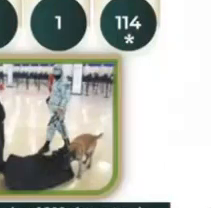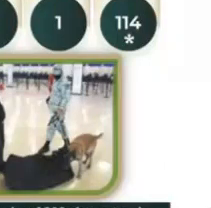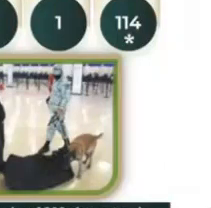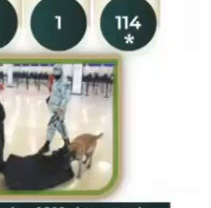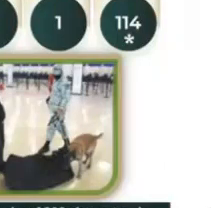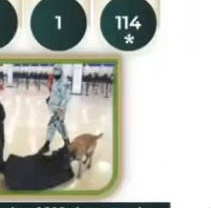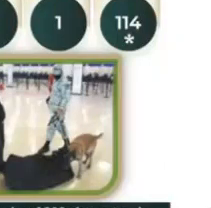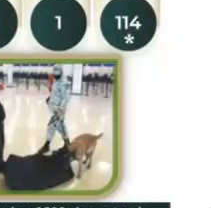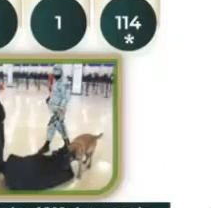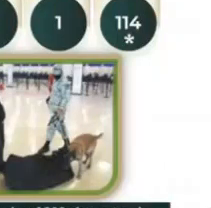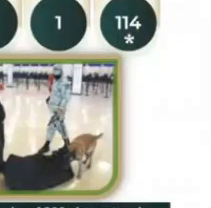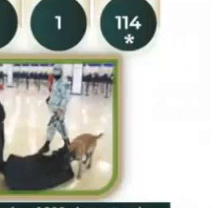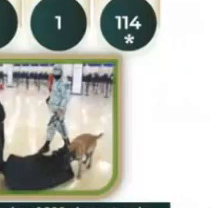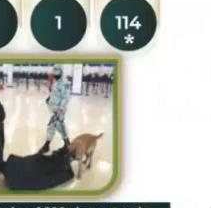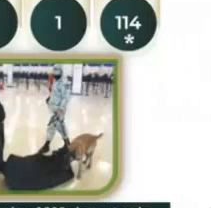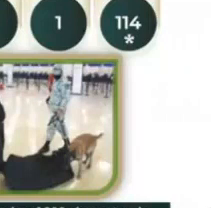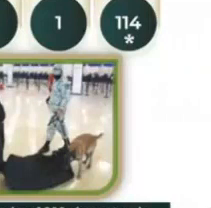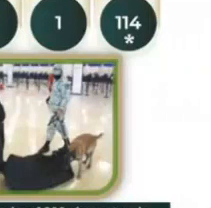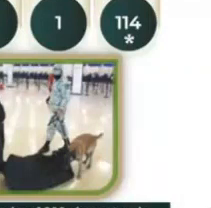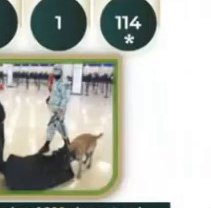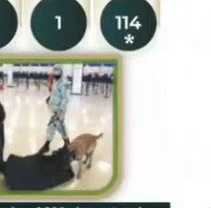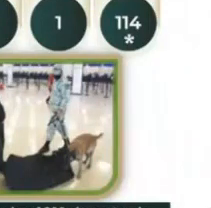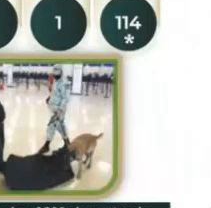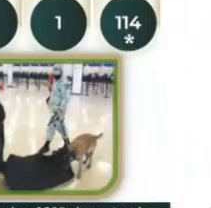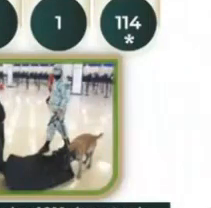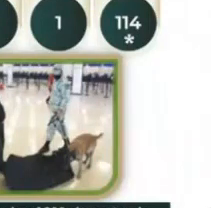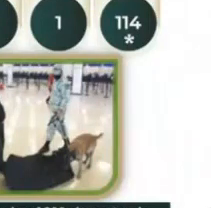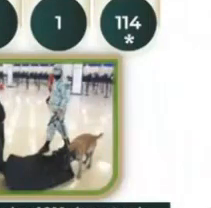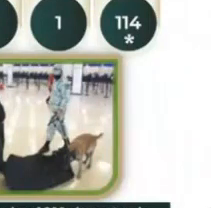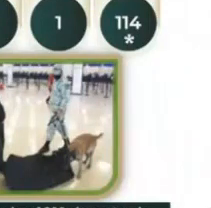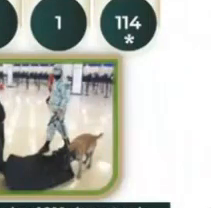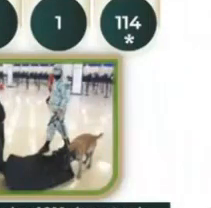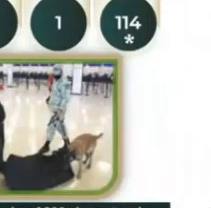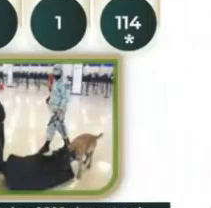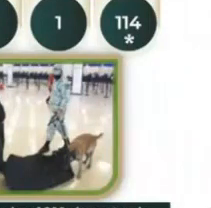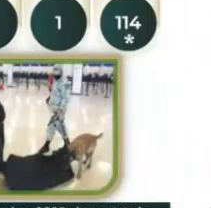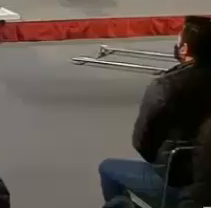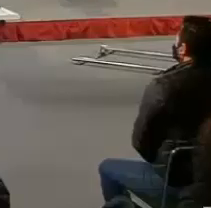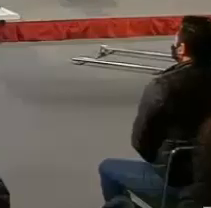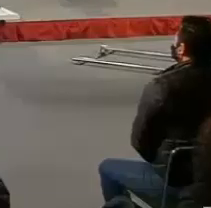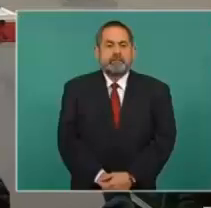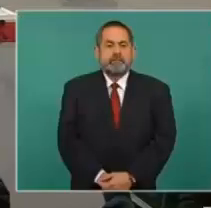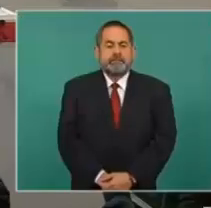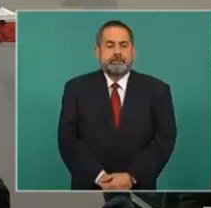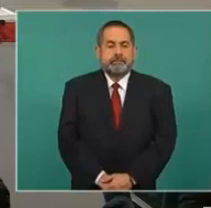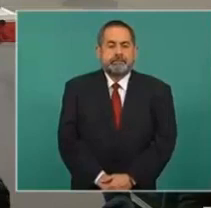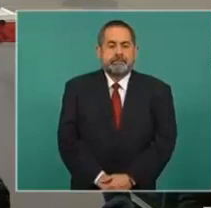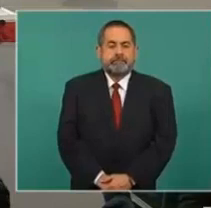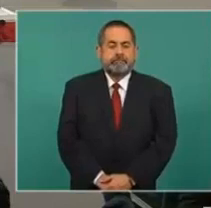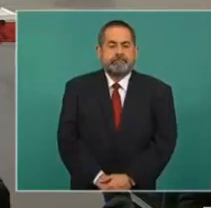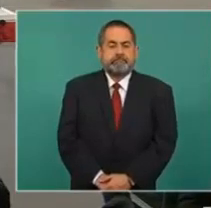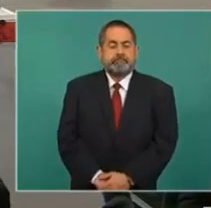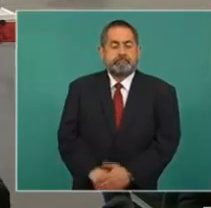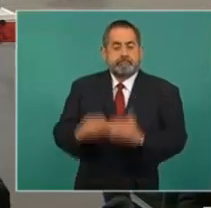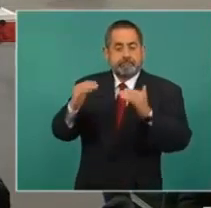114 instalaciones y como ya mencionó el Comandante de la Guardia ya fueron retirados. Adelante, por favor, la siguiente